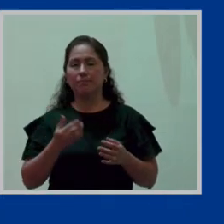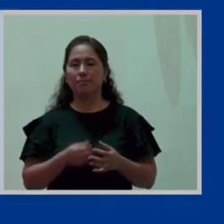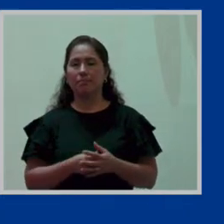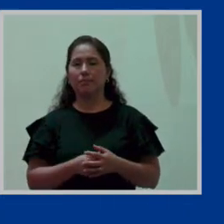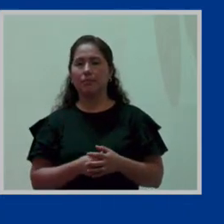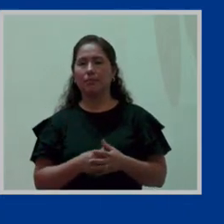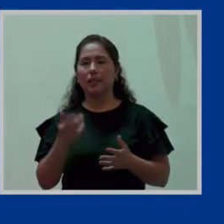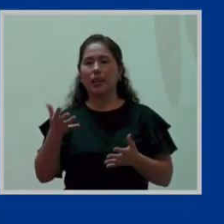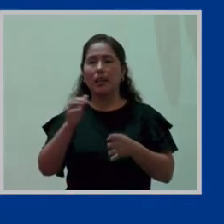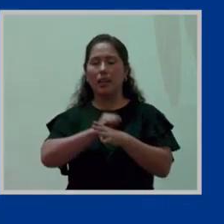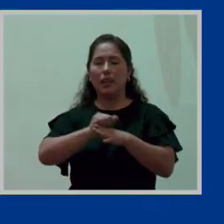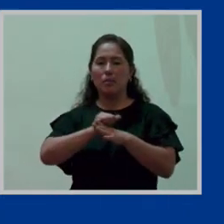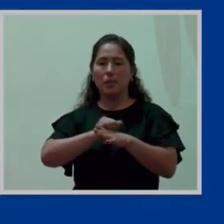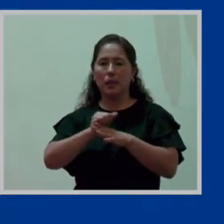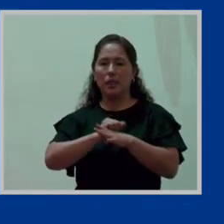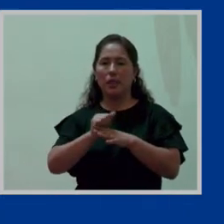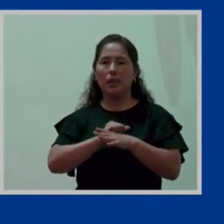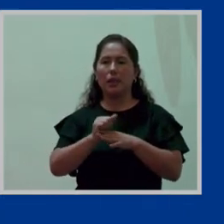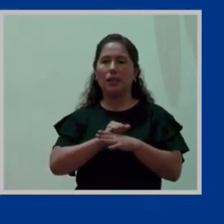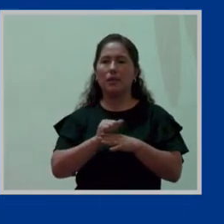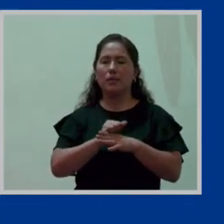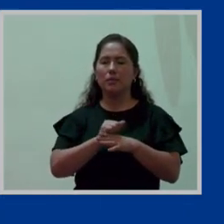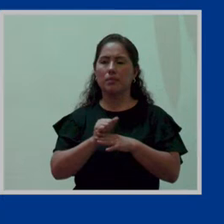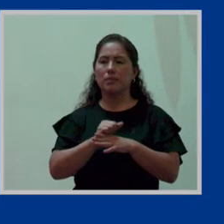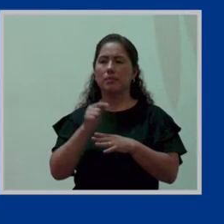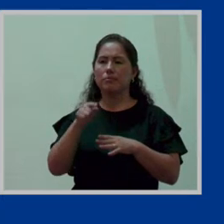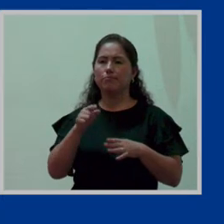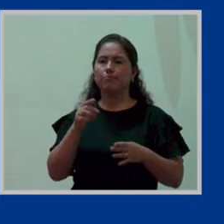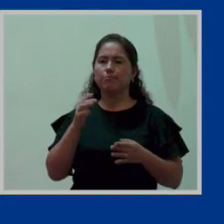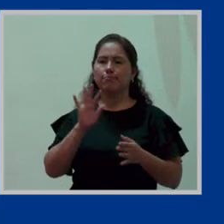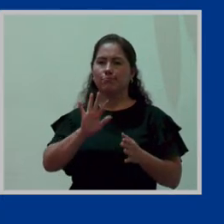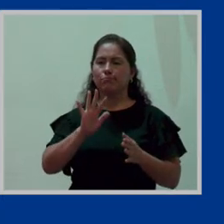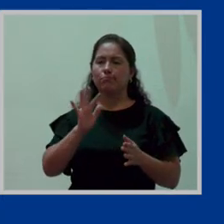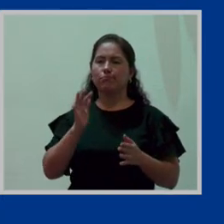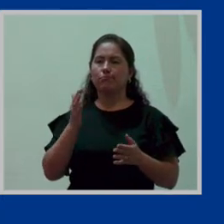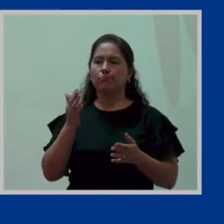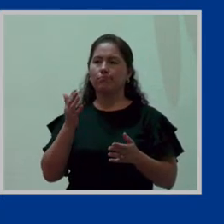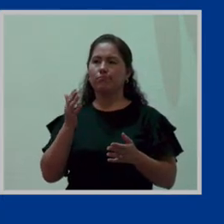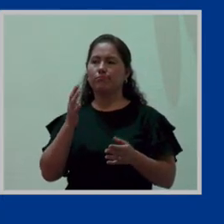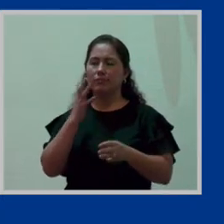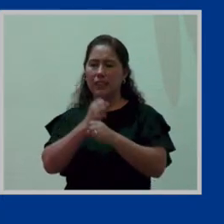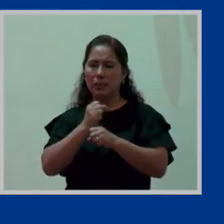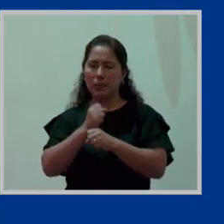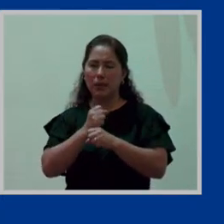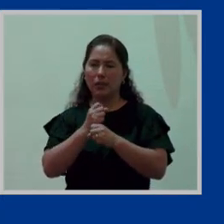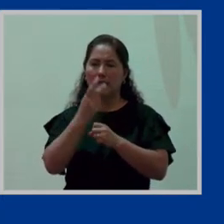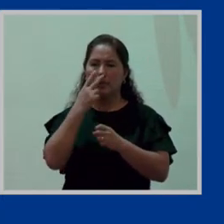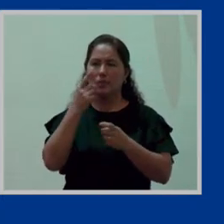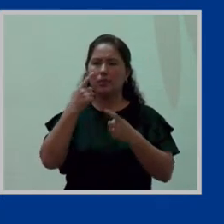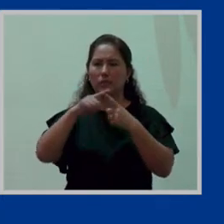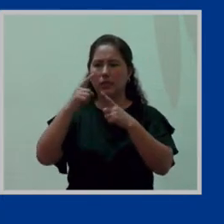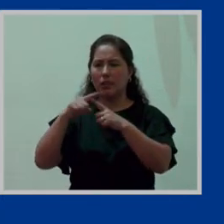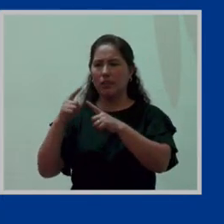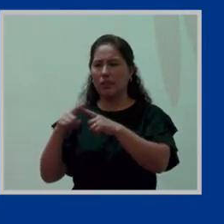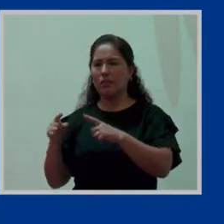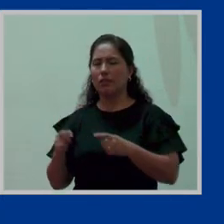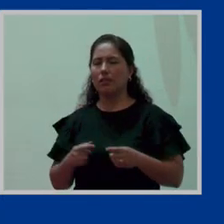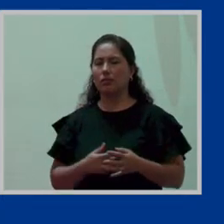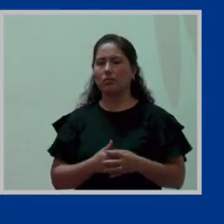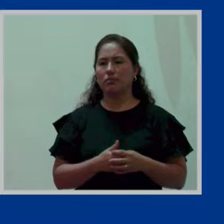en la práctica los giros en la actividad privada son variados y uno de ellos es el que usted nos comparte ¿no?